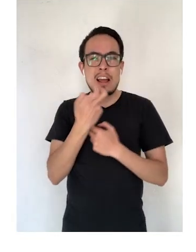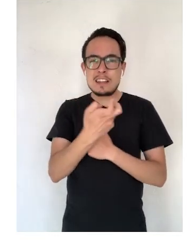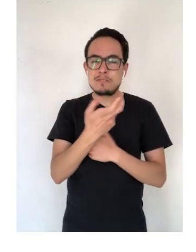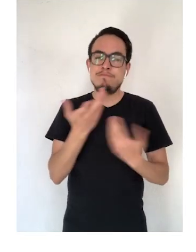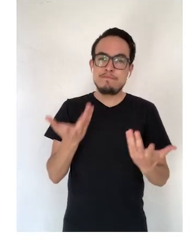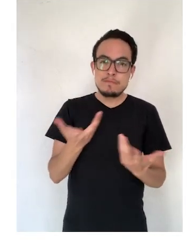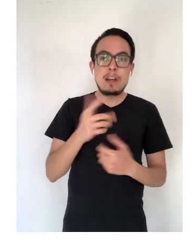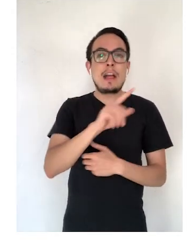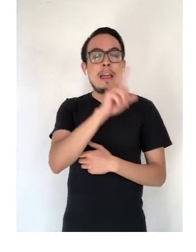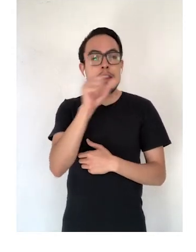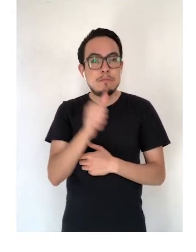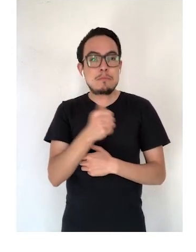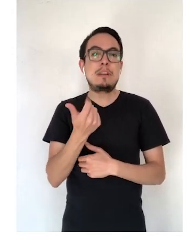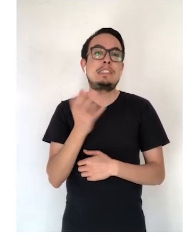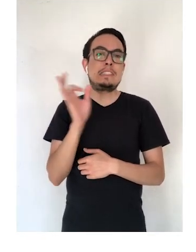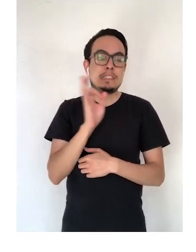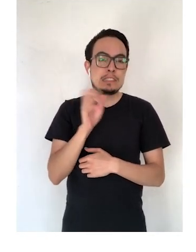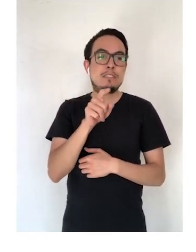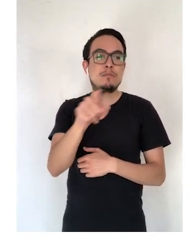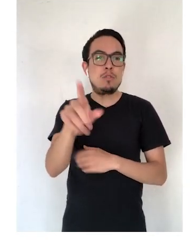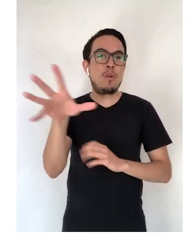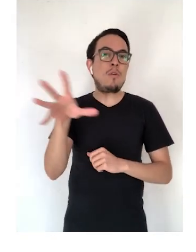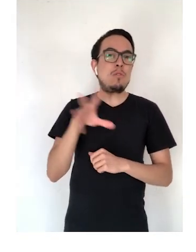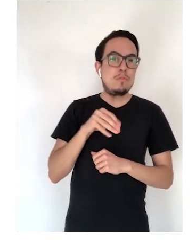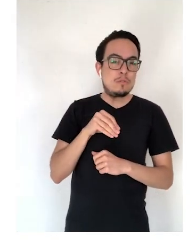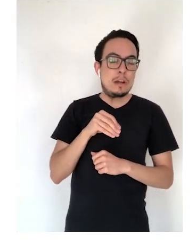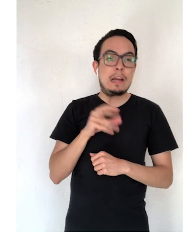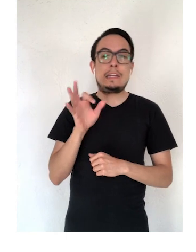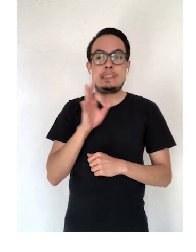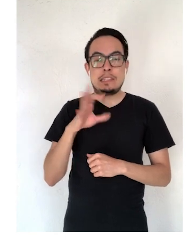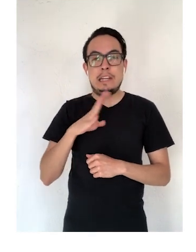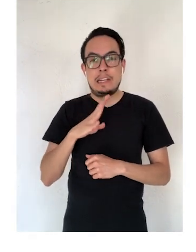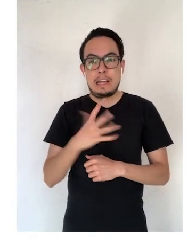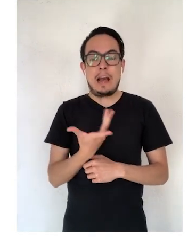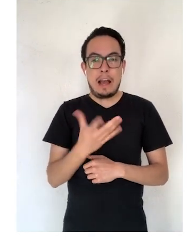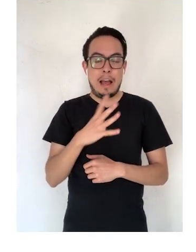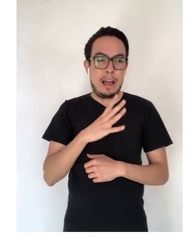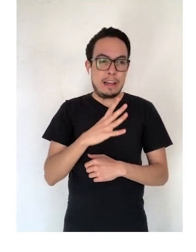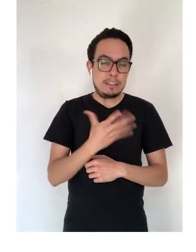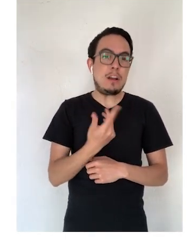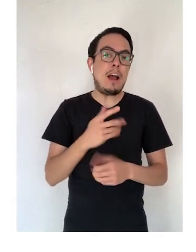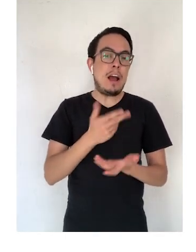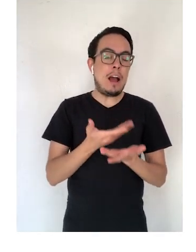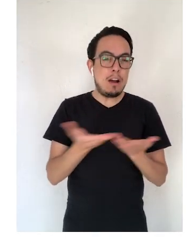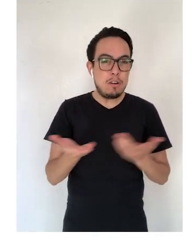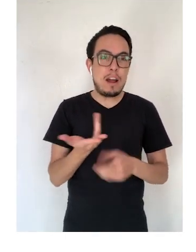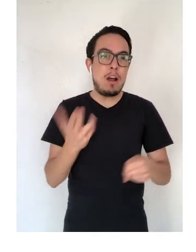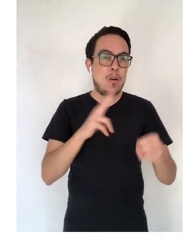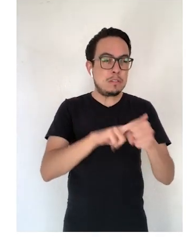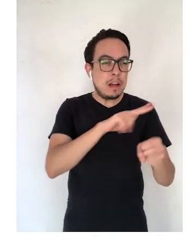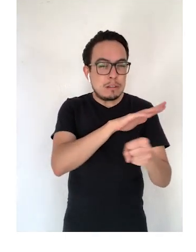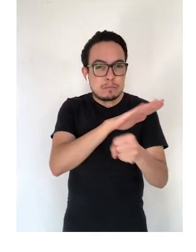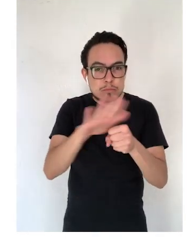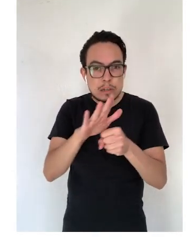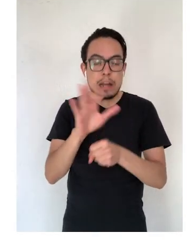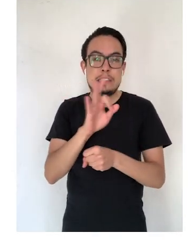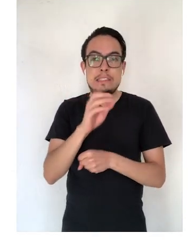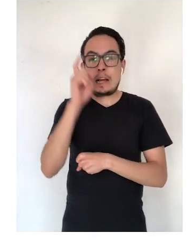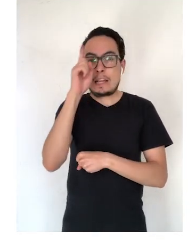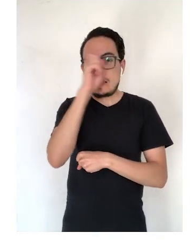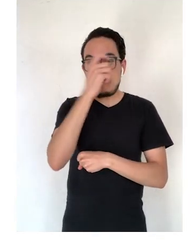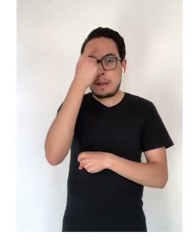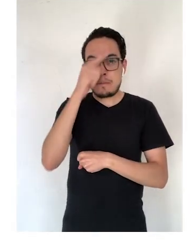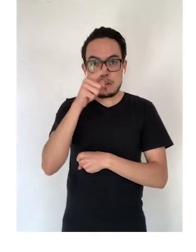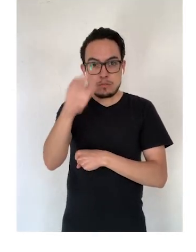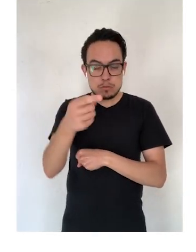o haciendo reuniones que podías evitar, existen altas probabilidades de contagio y, debido al incremento en el tiempo de estancia que se ha registrado en la